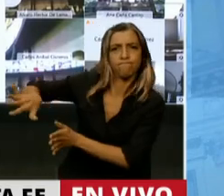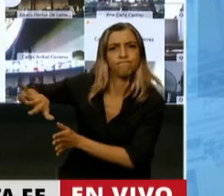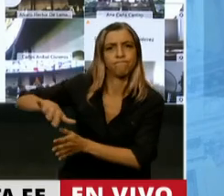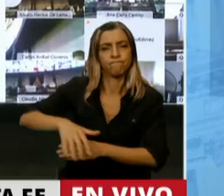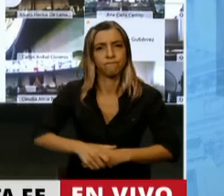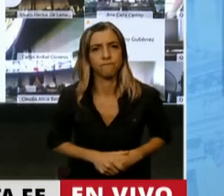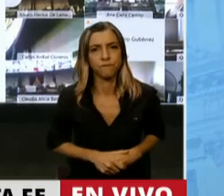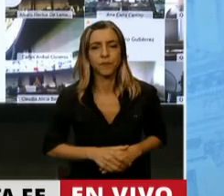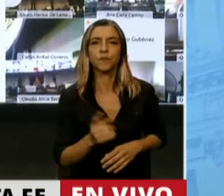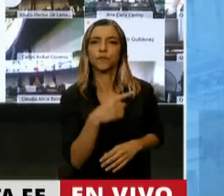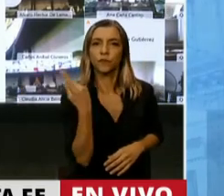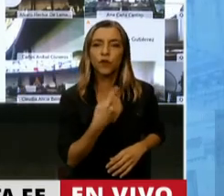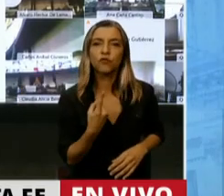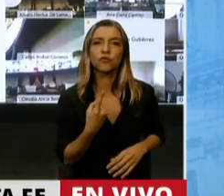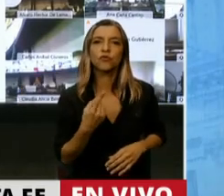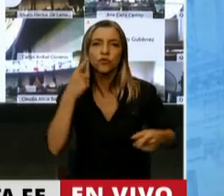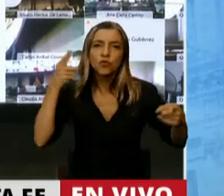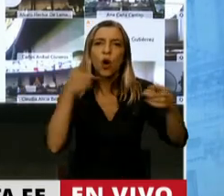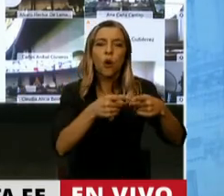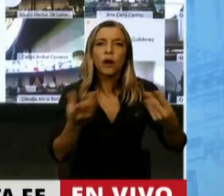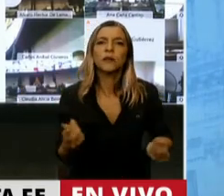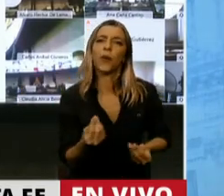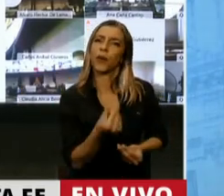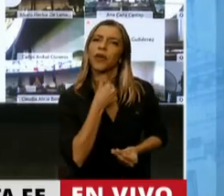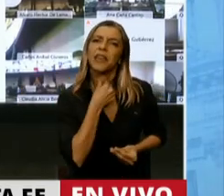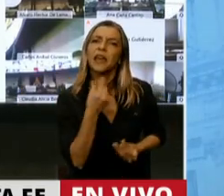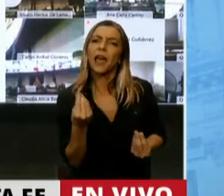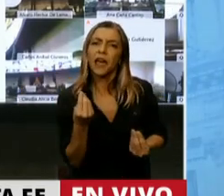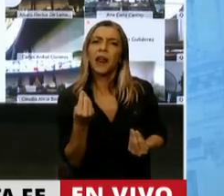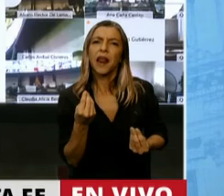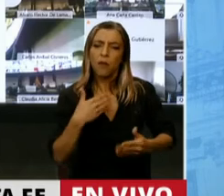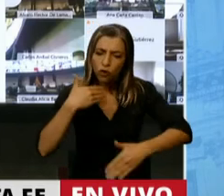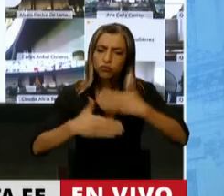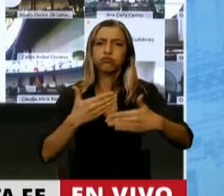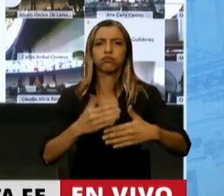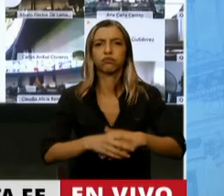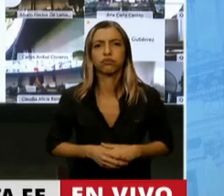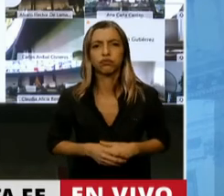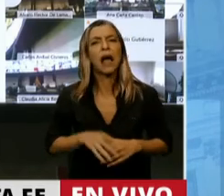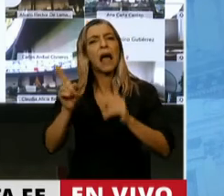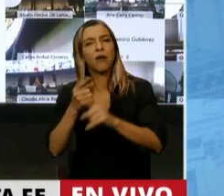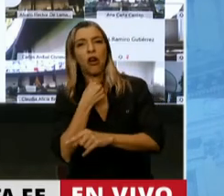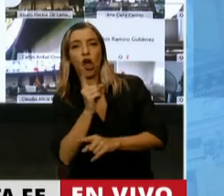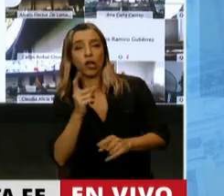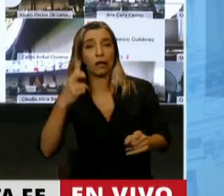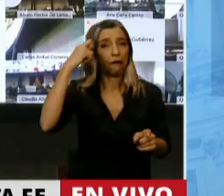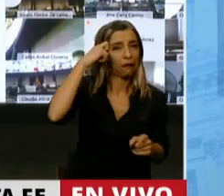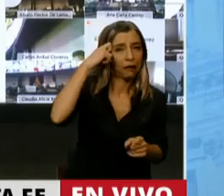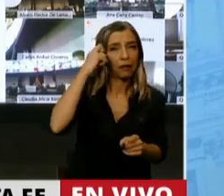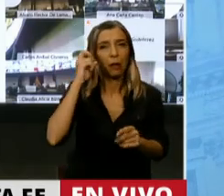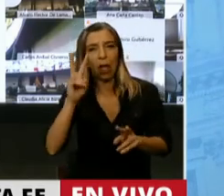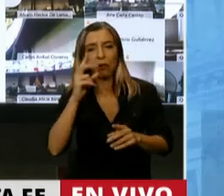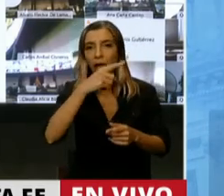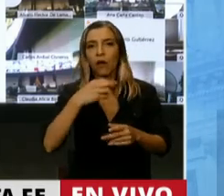y a los que además no quieren que la reunión cívica radical o el peronismo, dos partidos mayoritarios populares, puedan